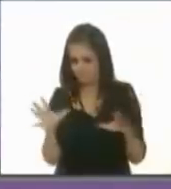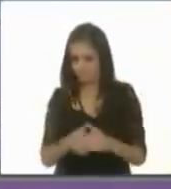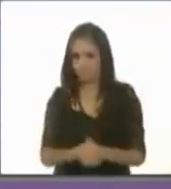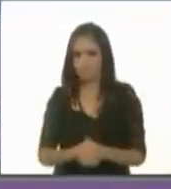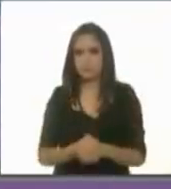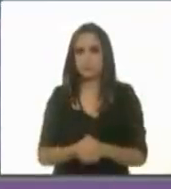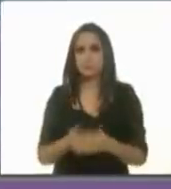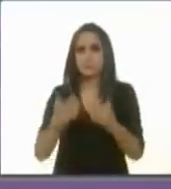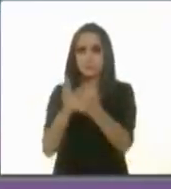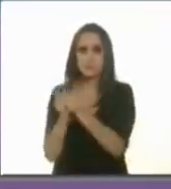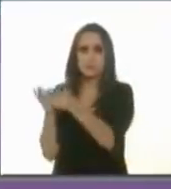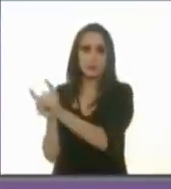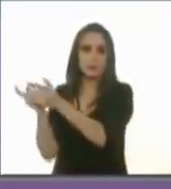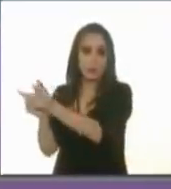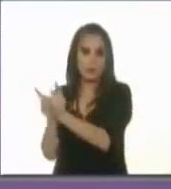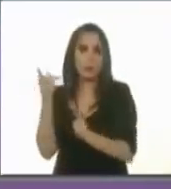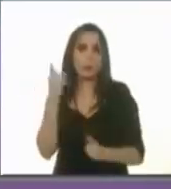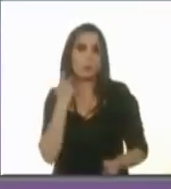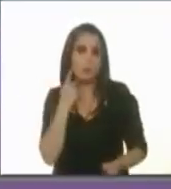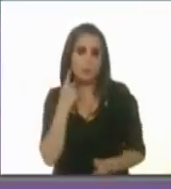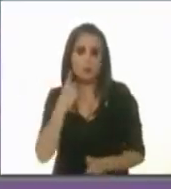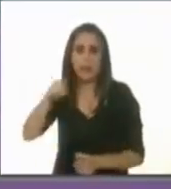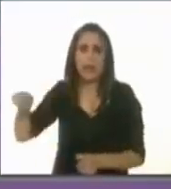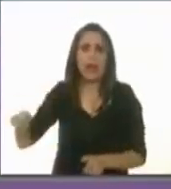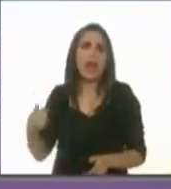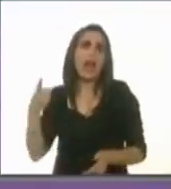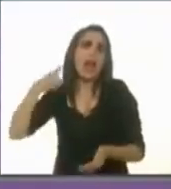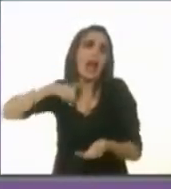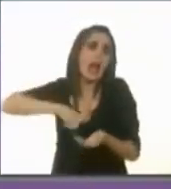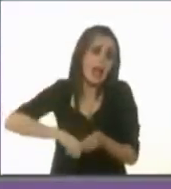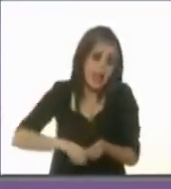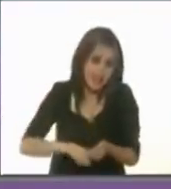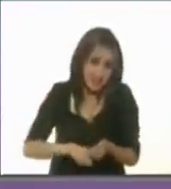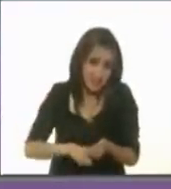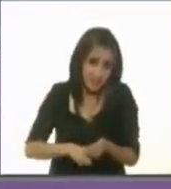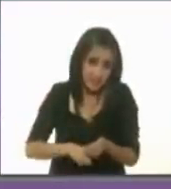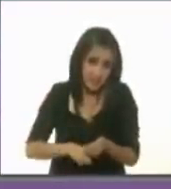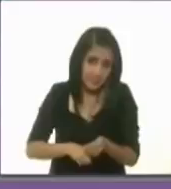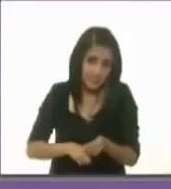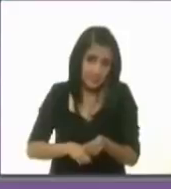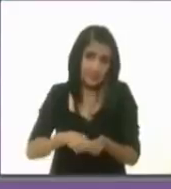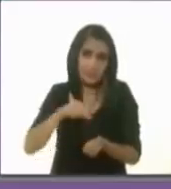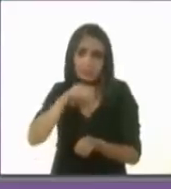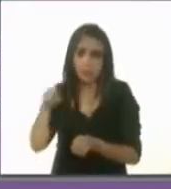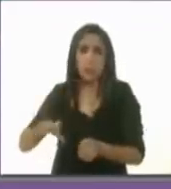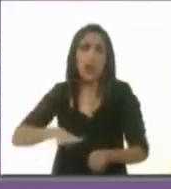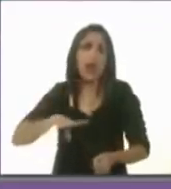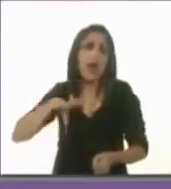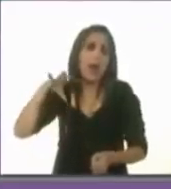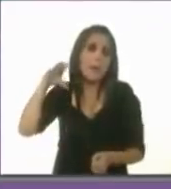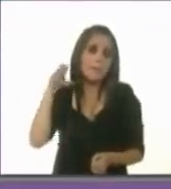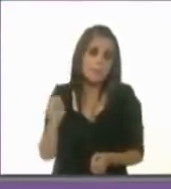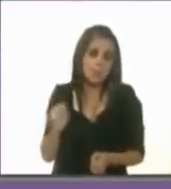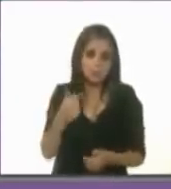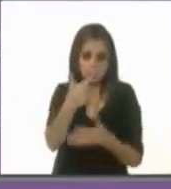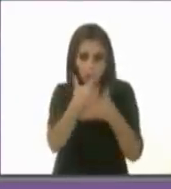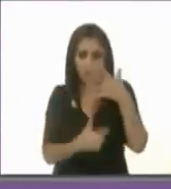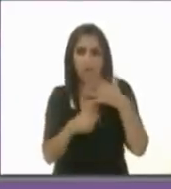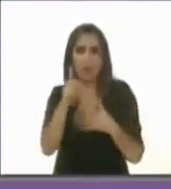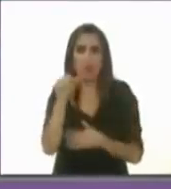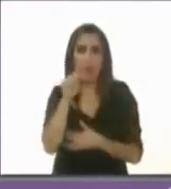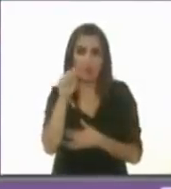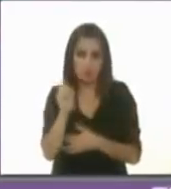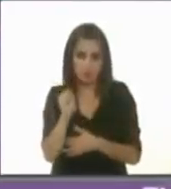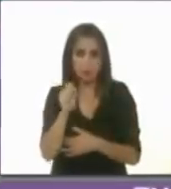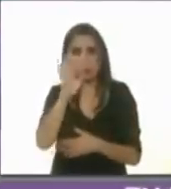Los partidos políticos se han encargado de abusar de nuestros datos. Yo